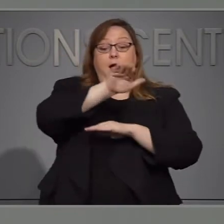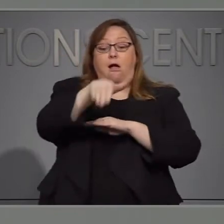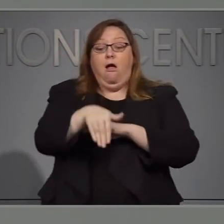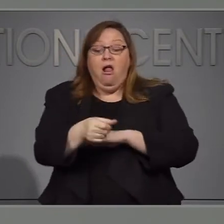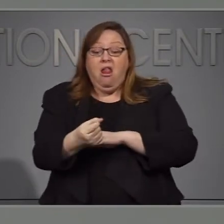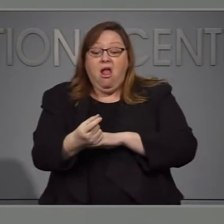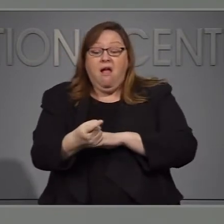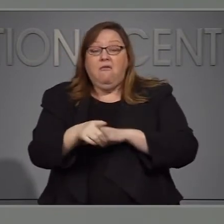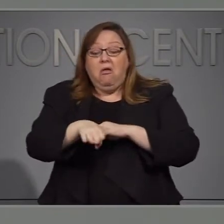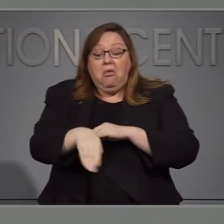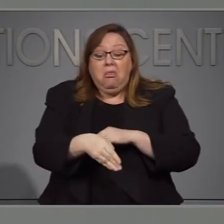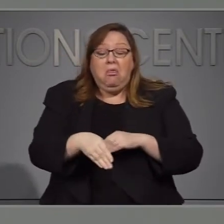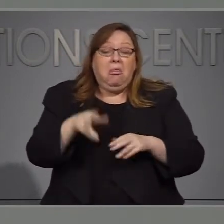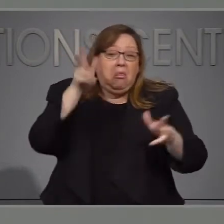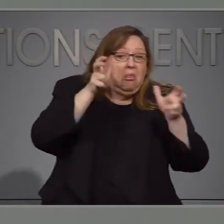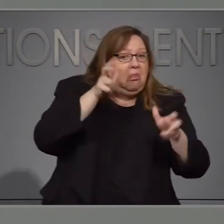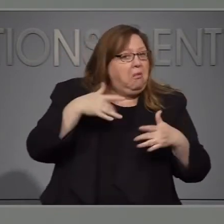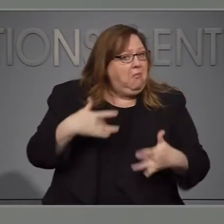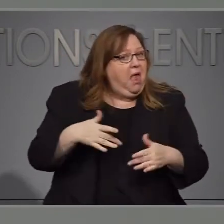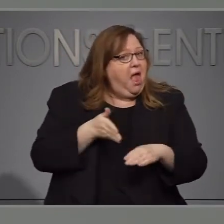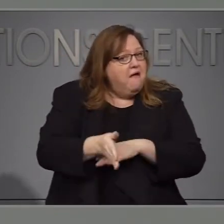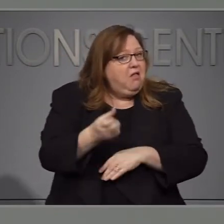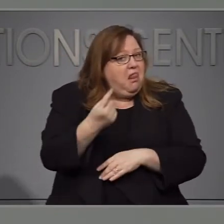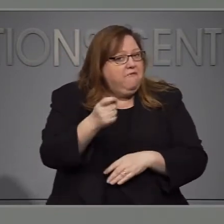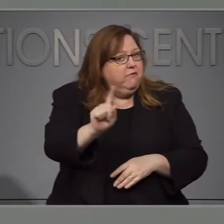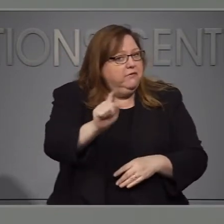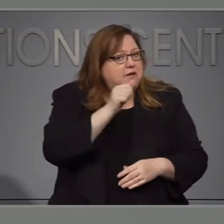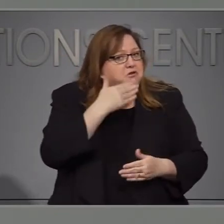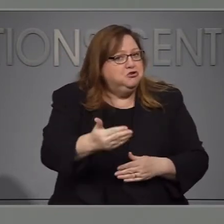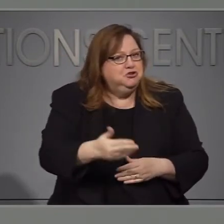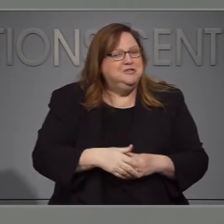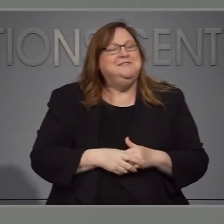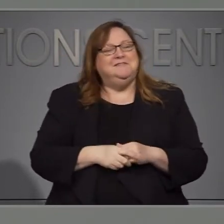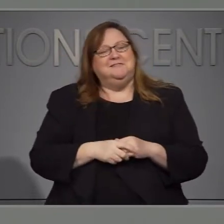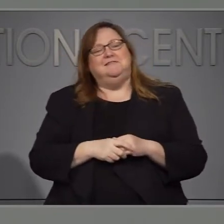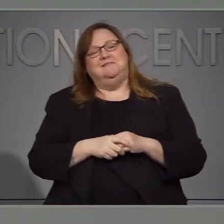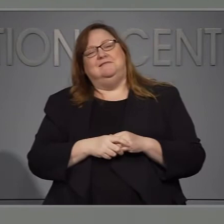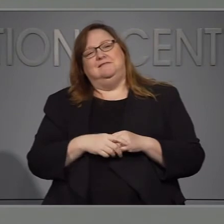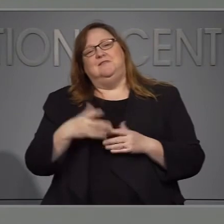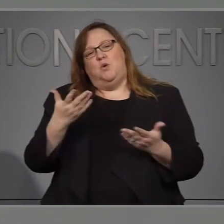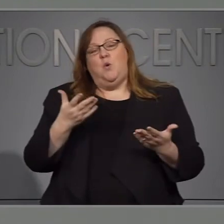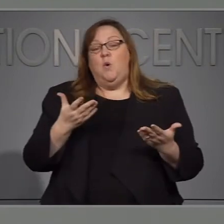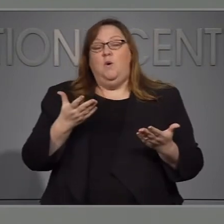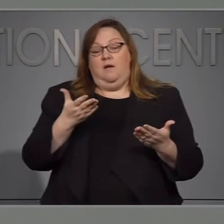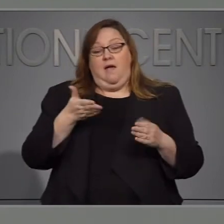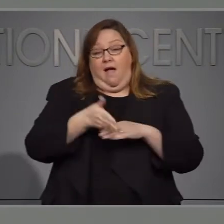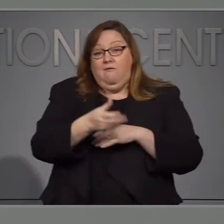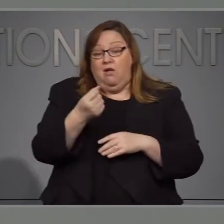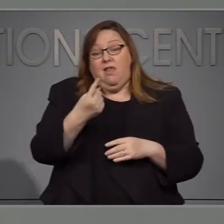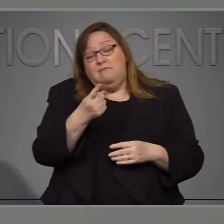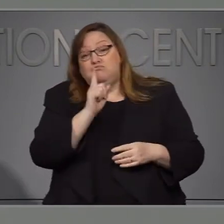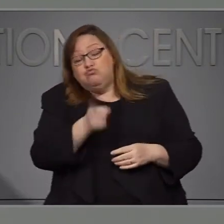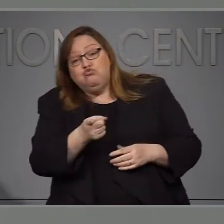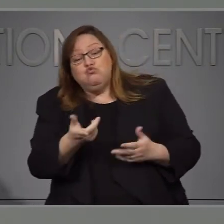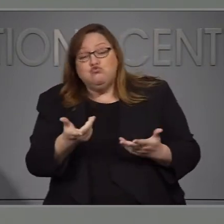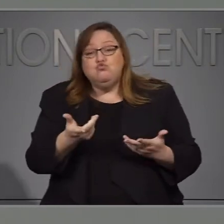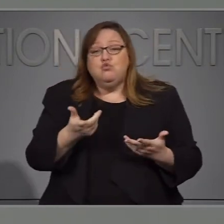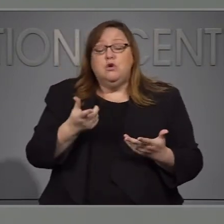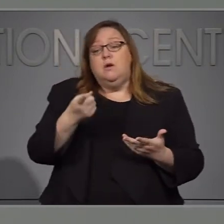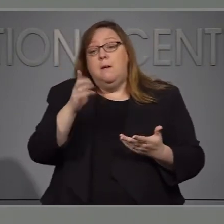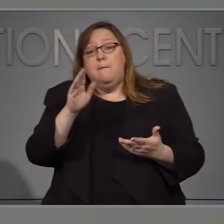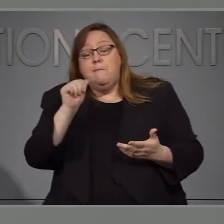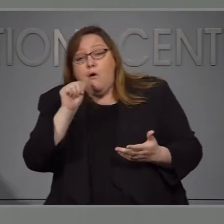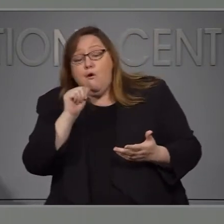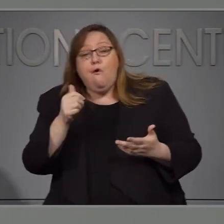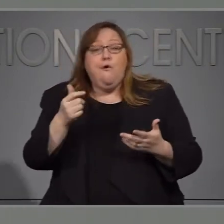la de la noche cuando la gente está en bares están reunidos o en restaurantes tan juntos potencialmente